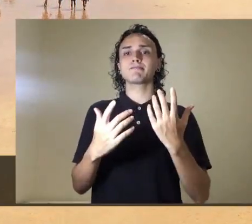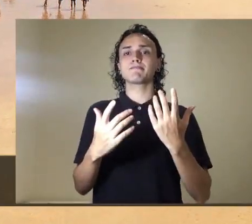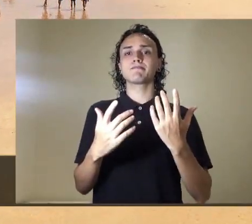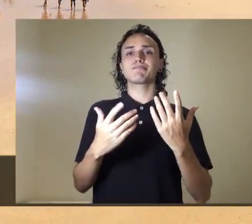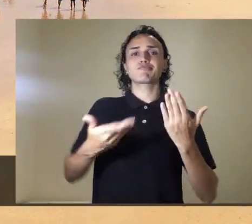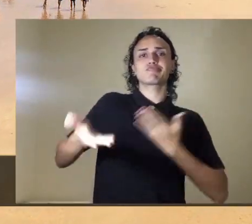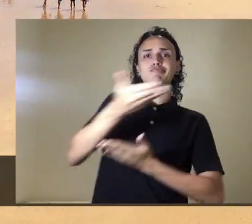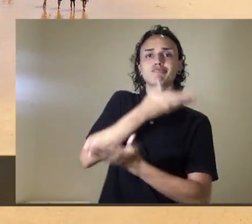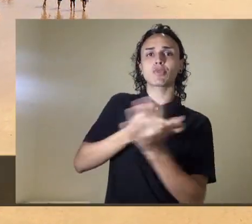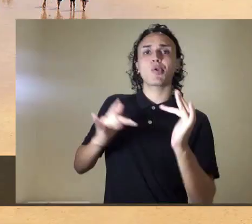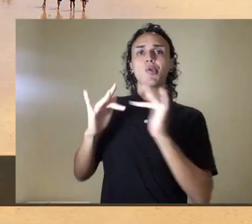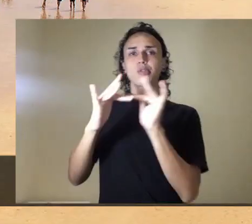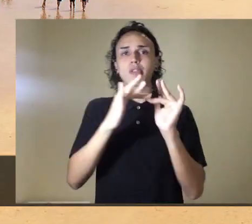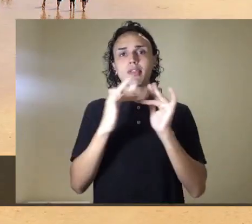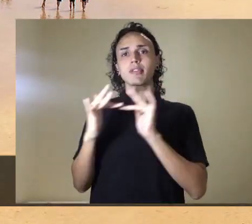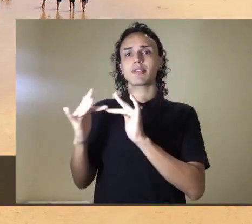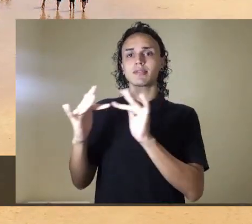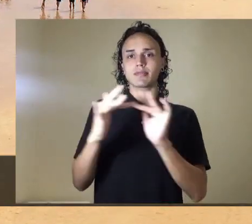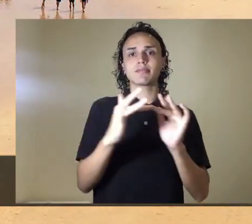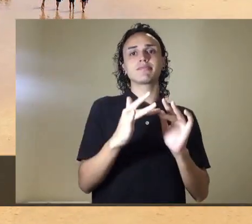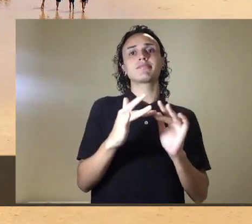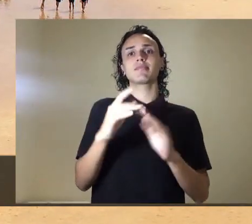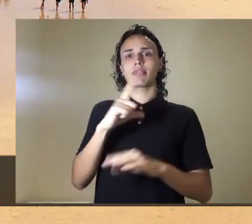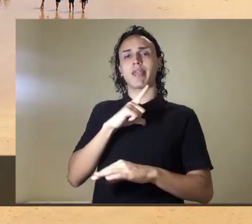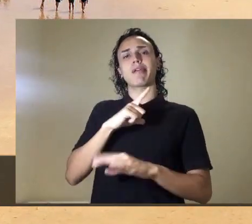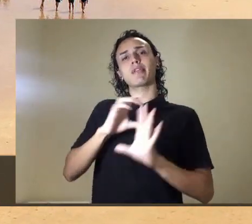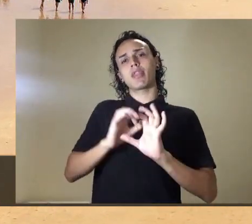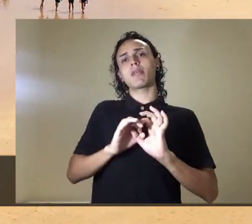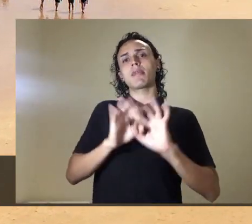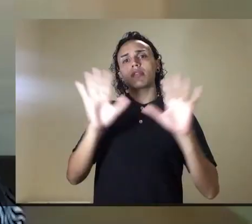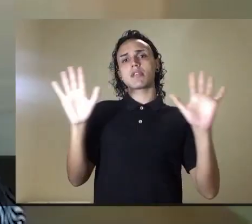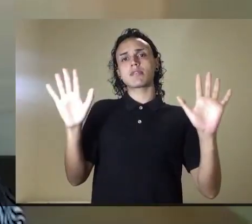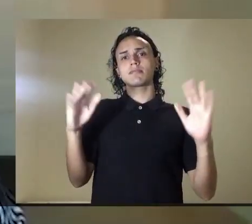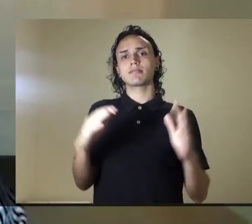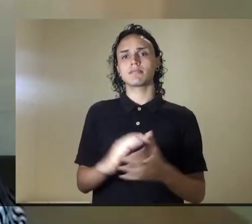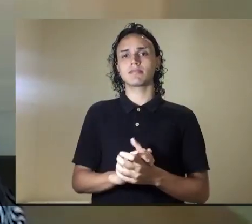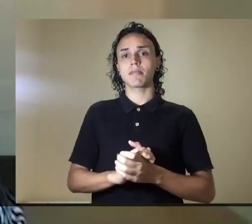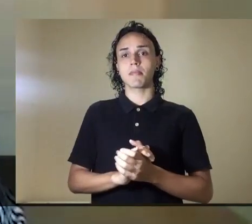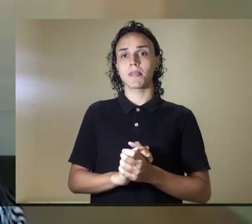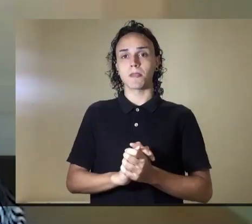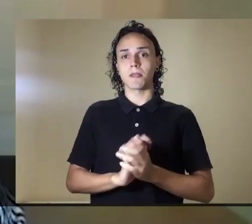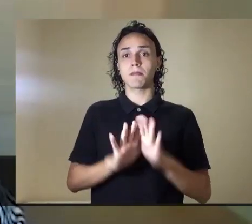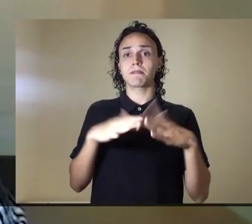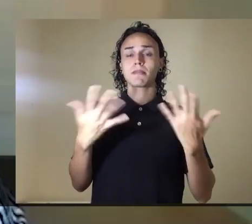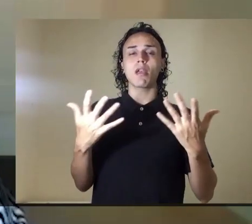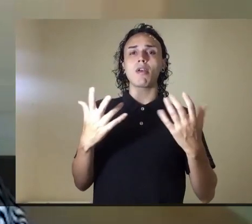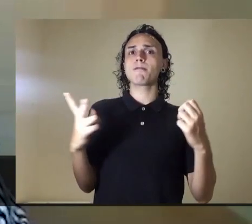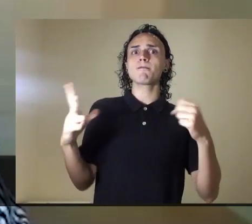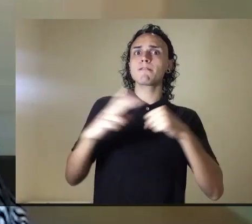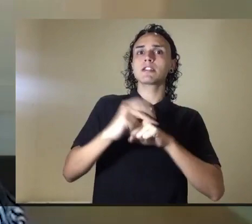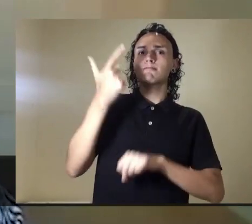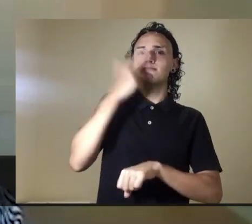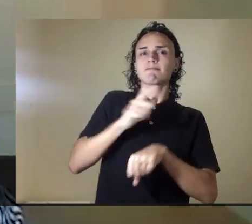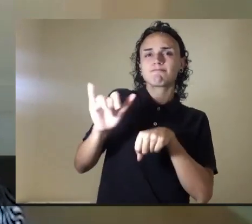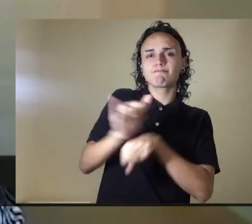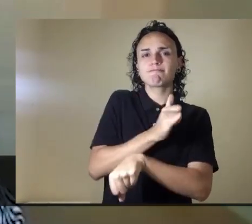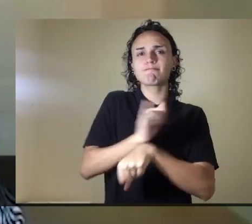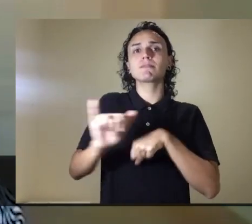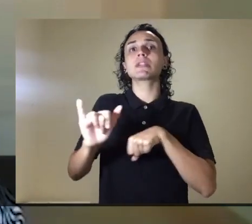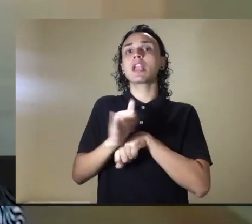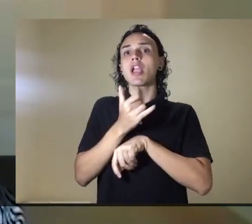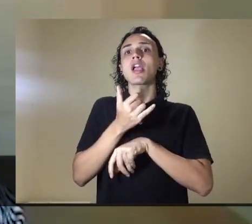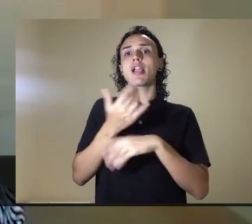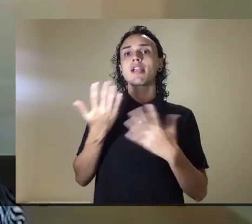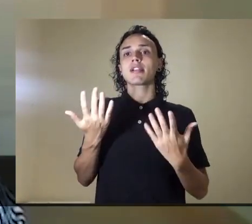confinamiento, interacciones personales y sociales y entonces el virus aprovecha esas nuevas